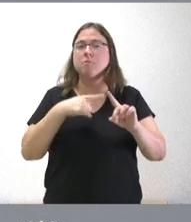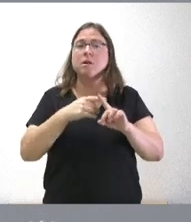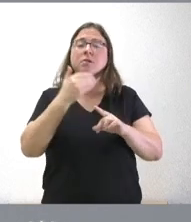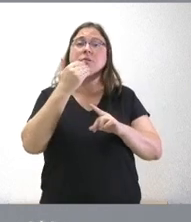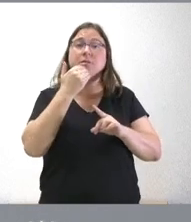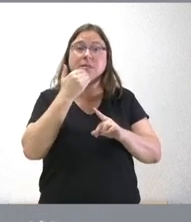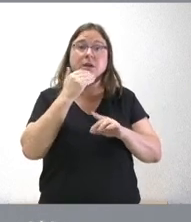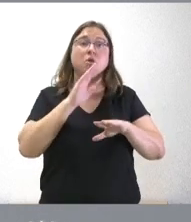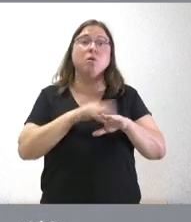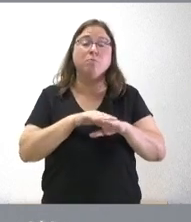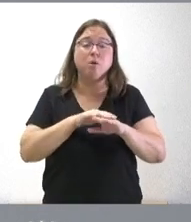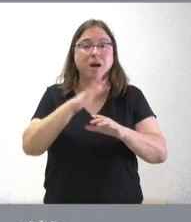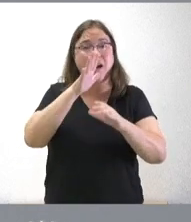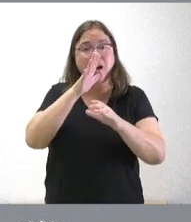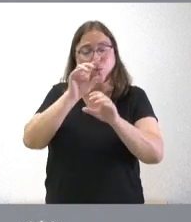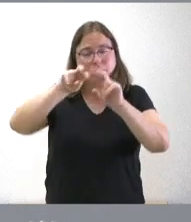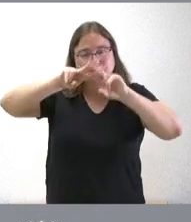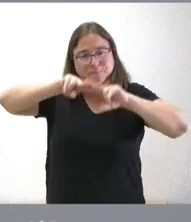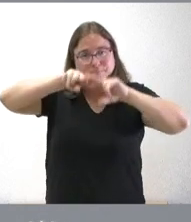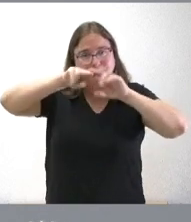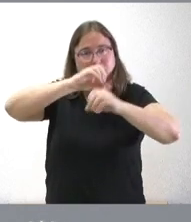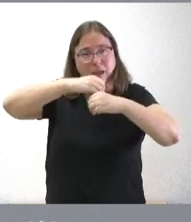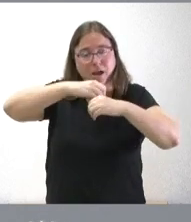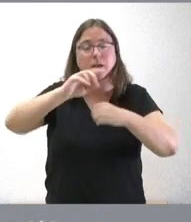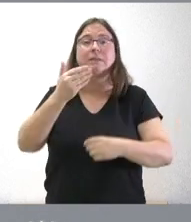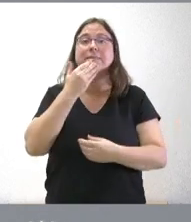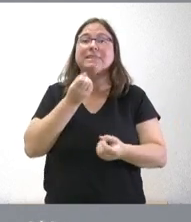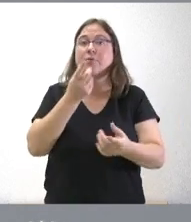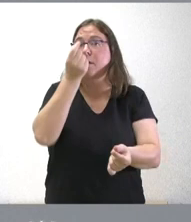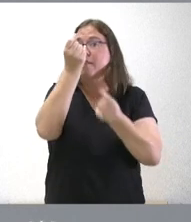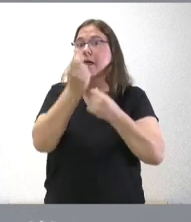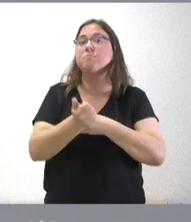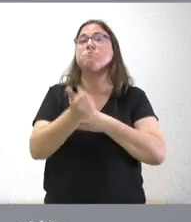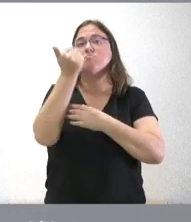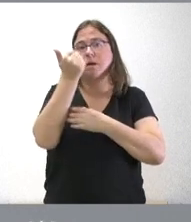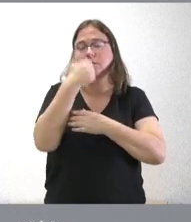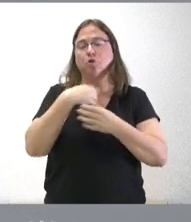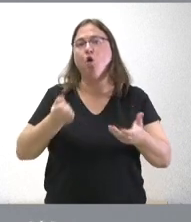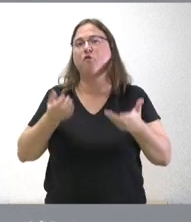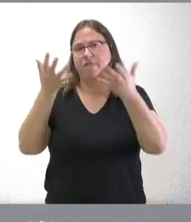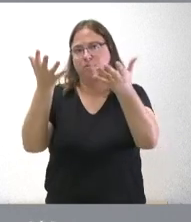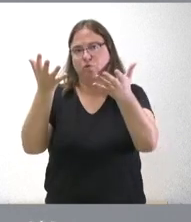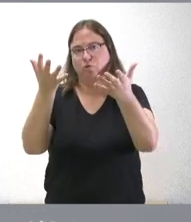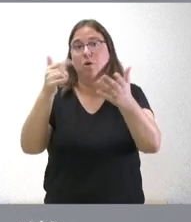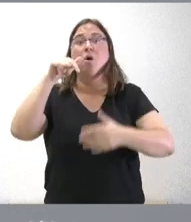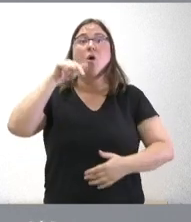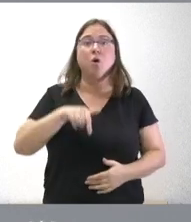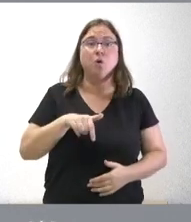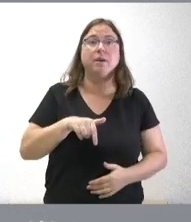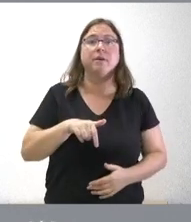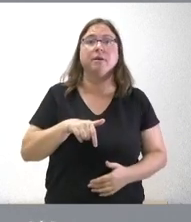como consecuencia de los análisis y las tareas que realizamos tengamos una información más detallada se la ofreceremos entrar hoy al